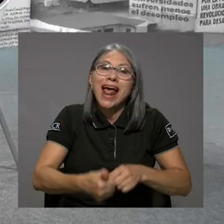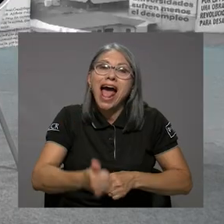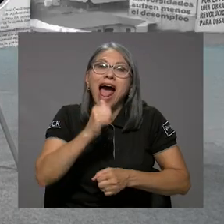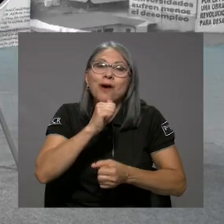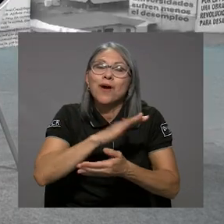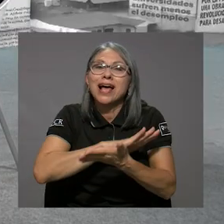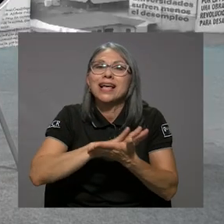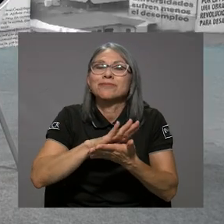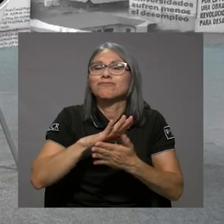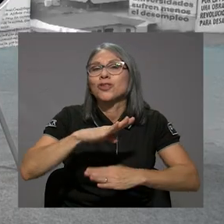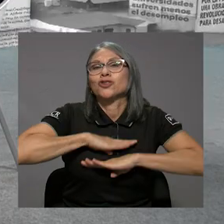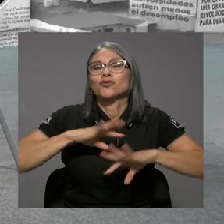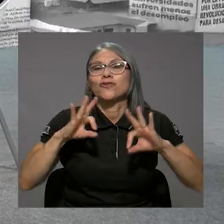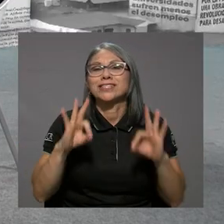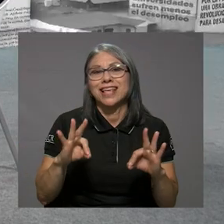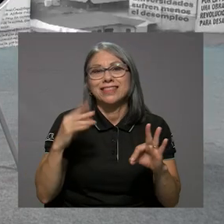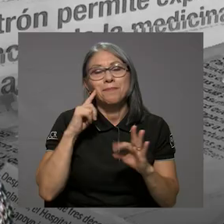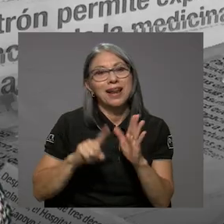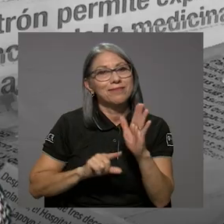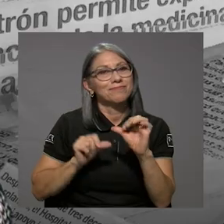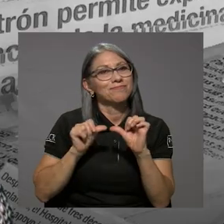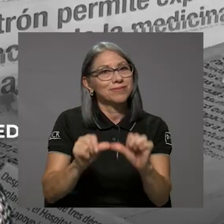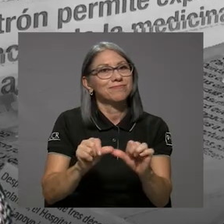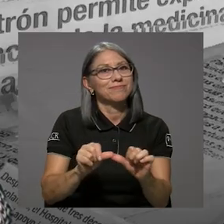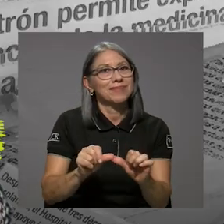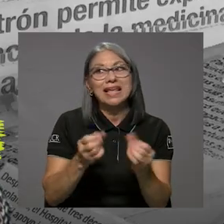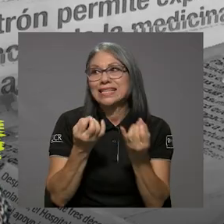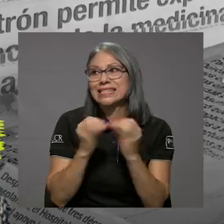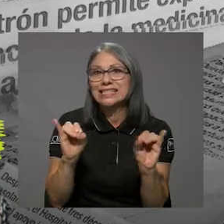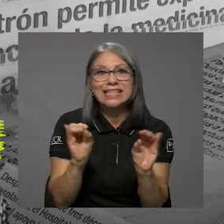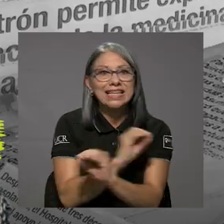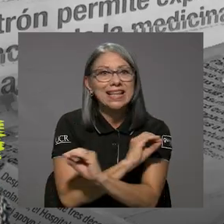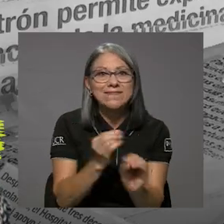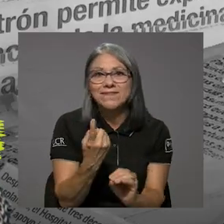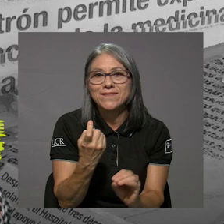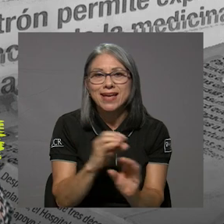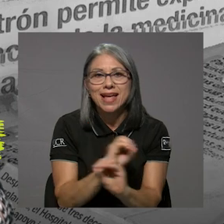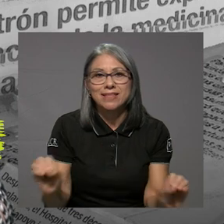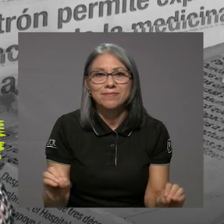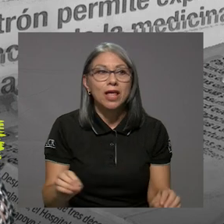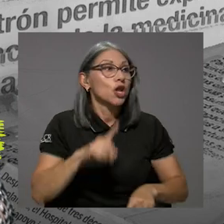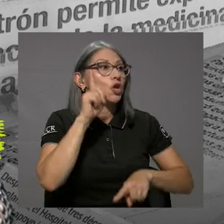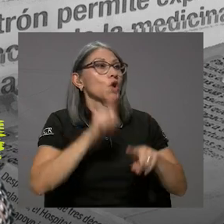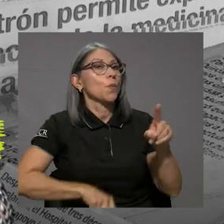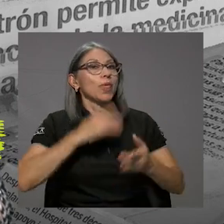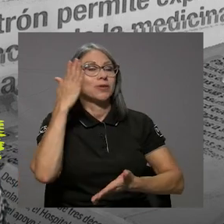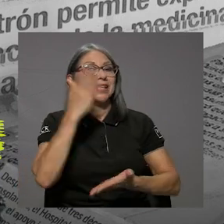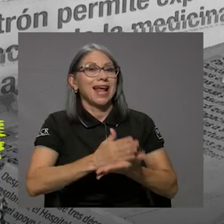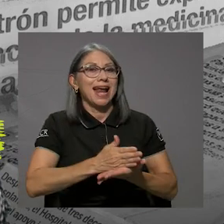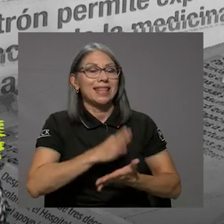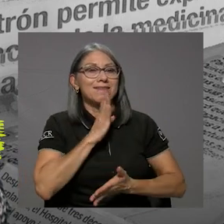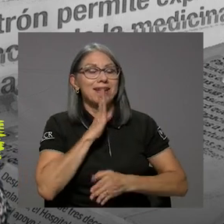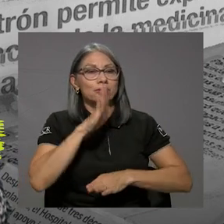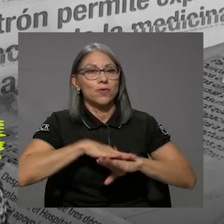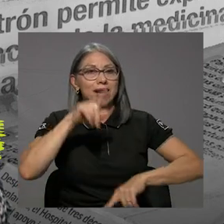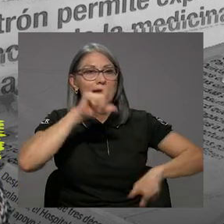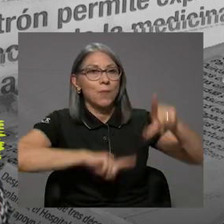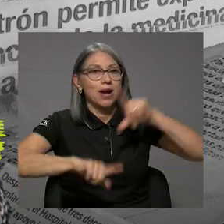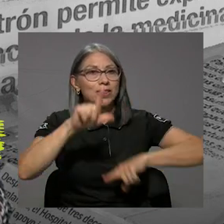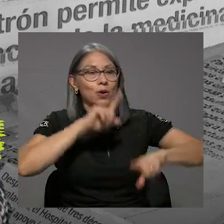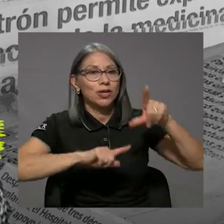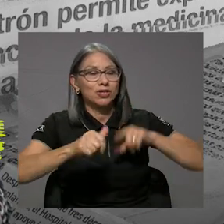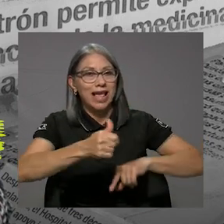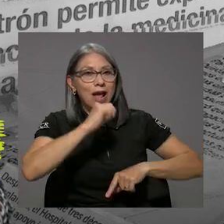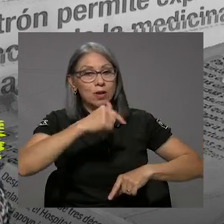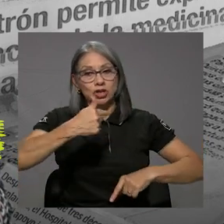sin déficit alguno. Quiero, porque no podemos dejar de hablar del laboratorio de agua. Yo estuve aquí con